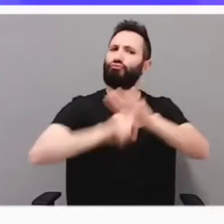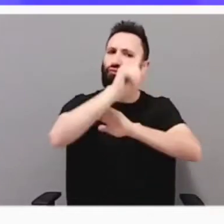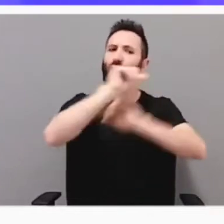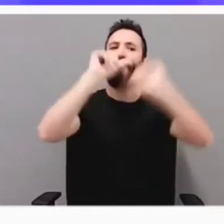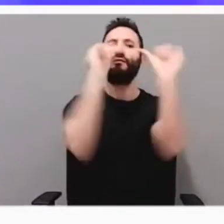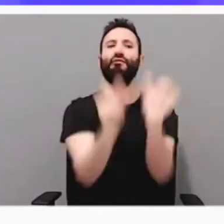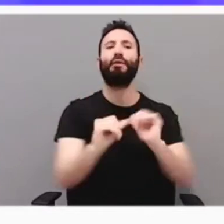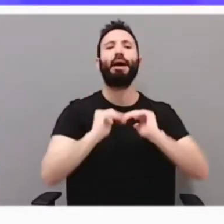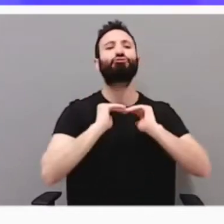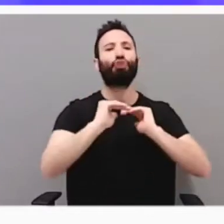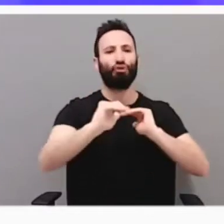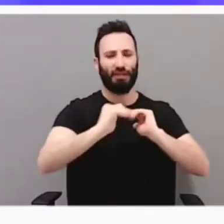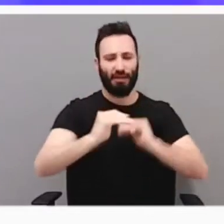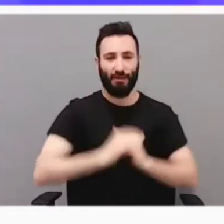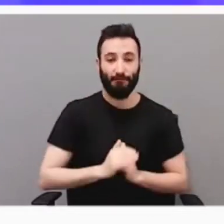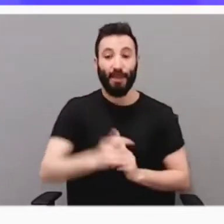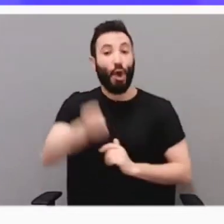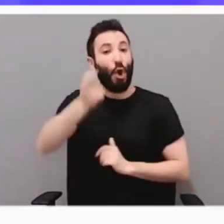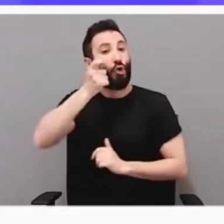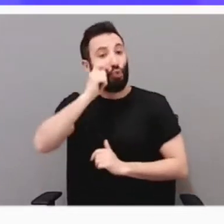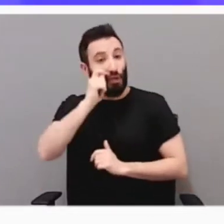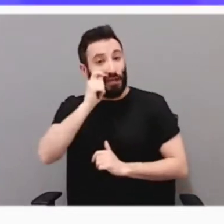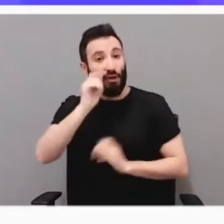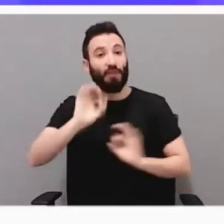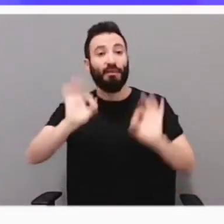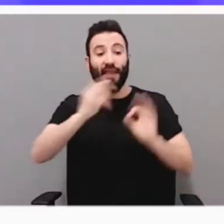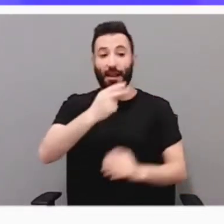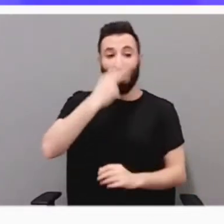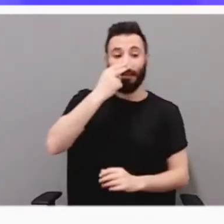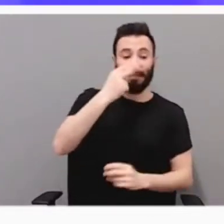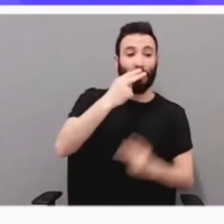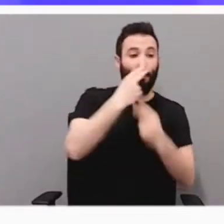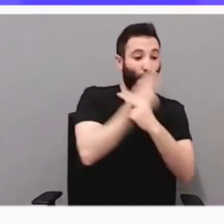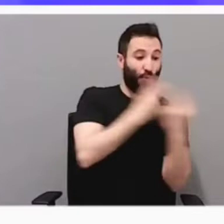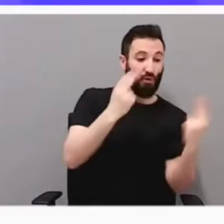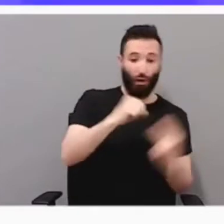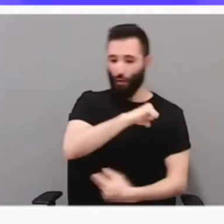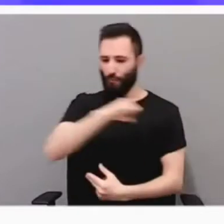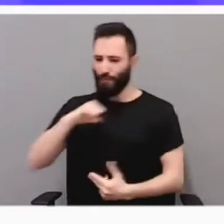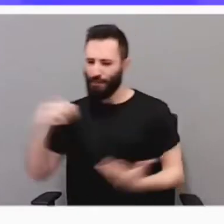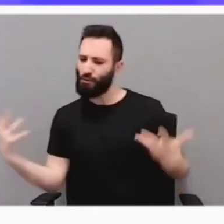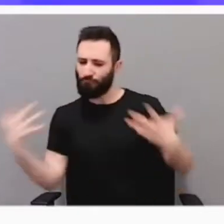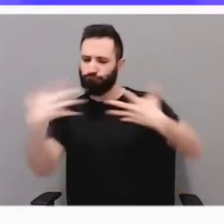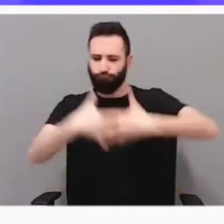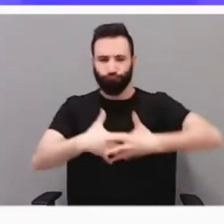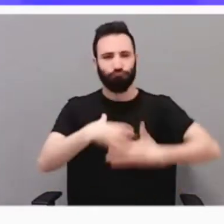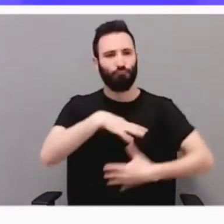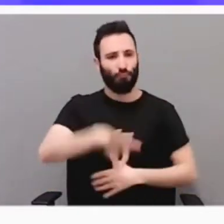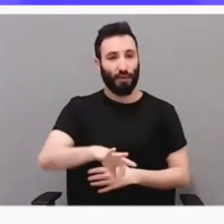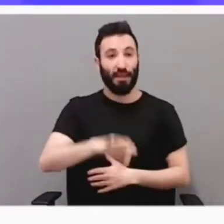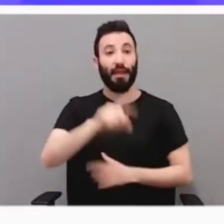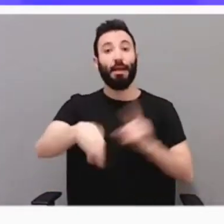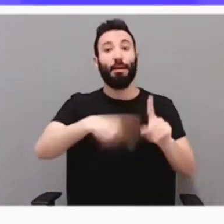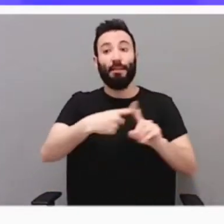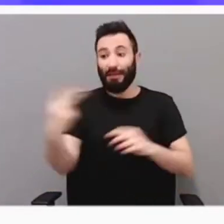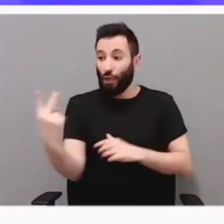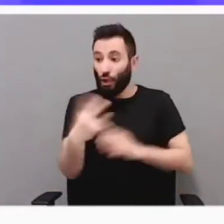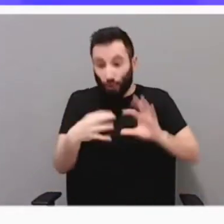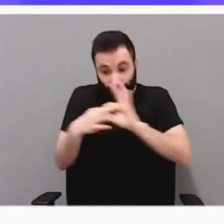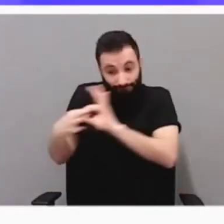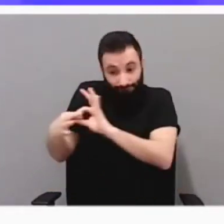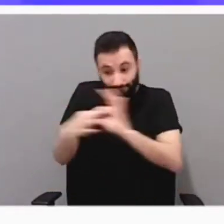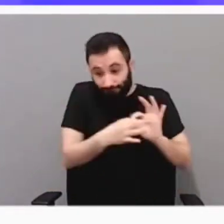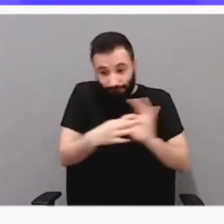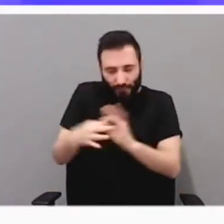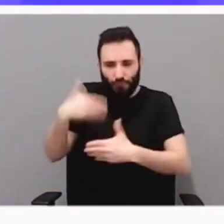Un turismo que ha sabido conjugar los intereses públicos con los intereses privados y hacer de esta relación un tándem que rueda a la